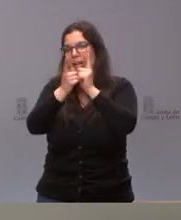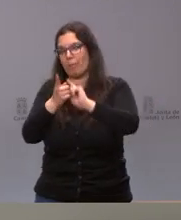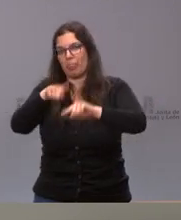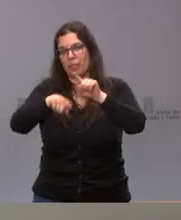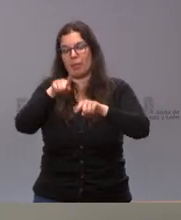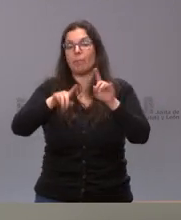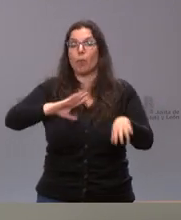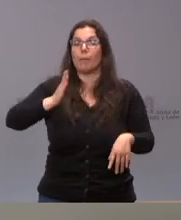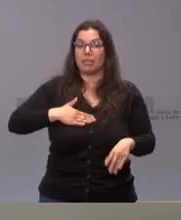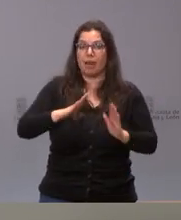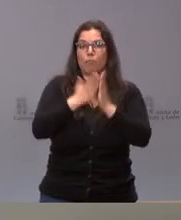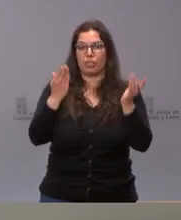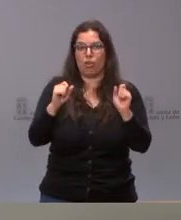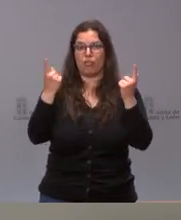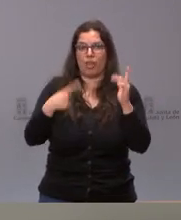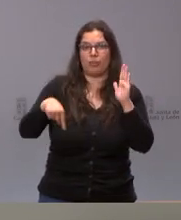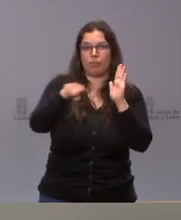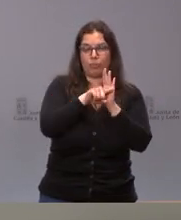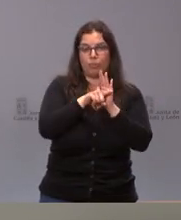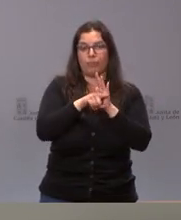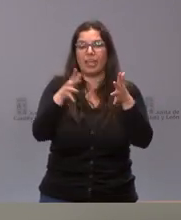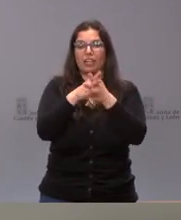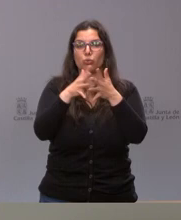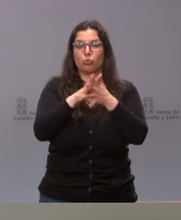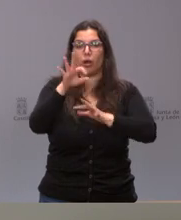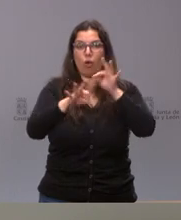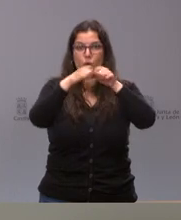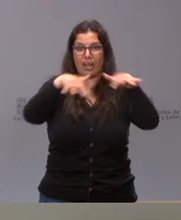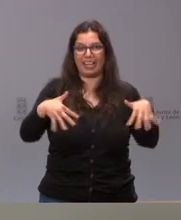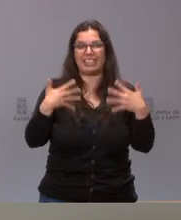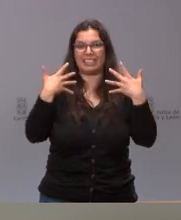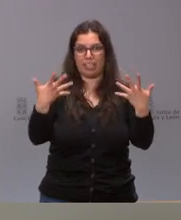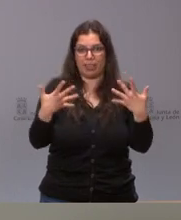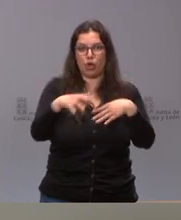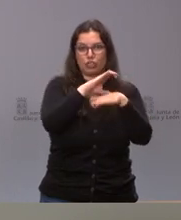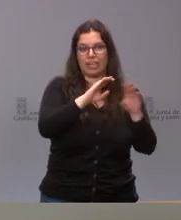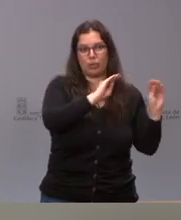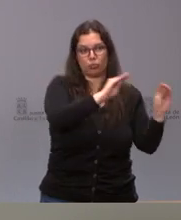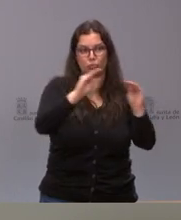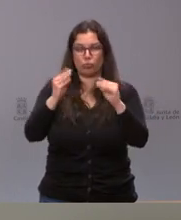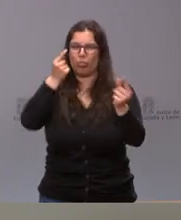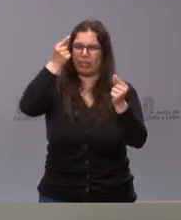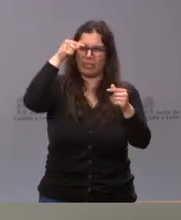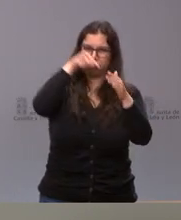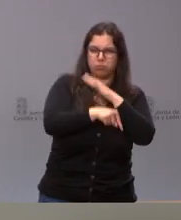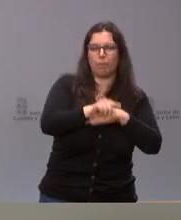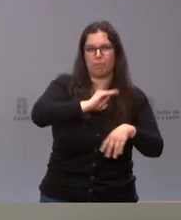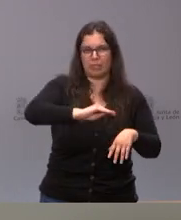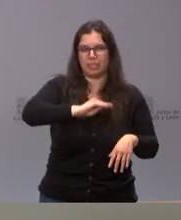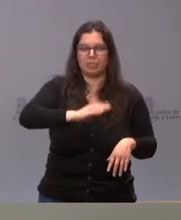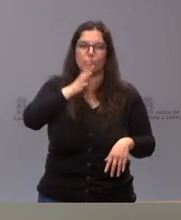lo publicaremos mañana son 10 estructuras orgánicas una por cada una de las consejerías y tienen bastante detalle y quizá por eso es por lo que hemos podido hacer